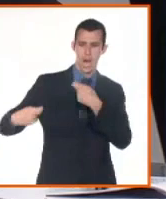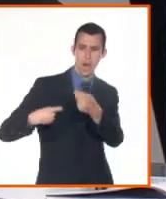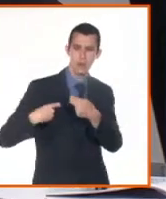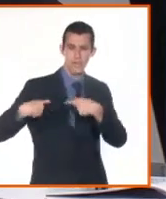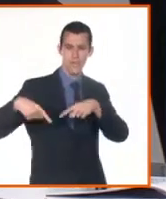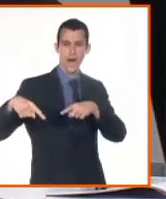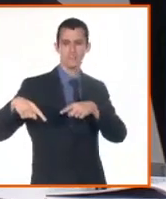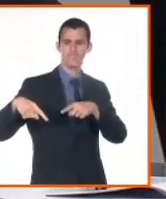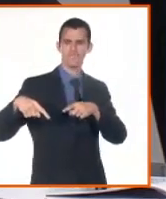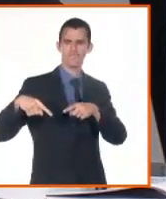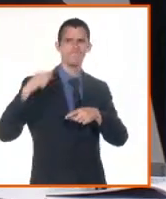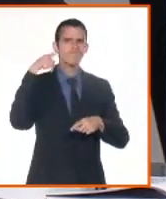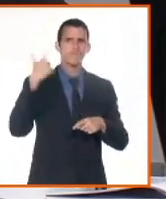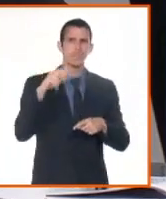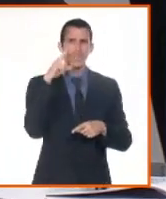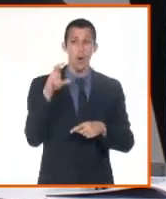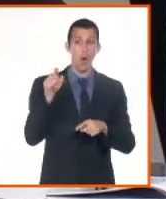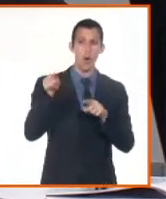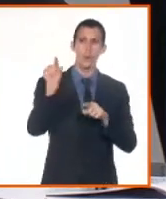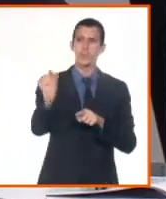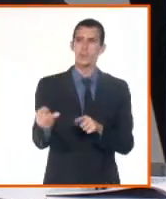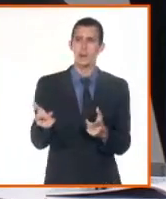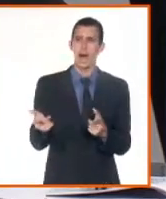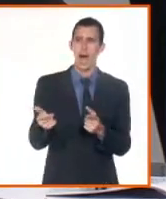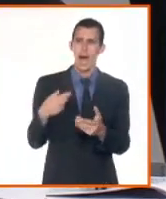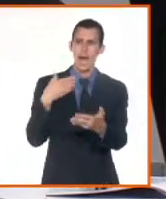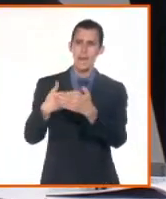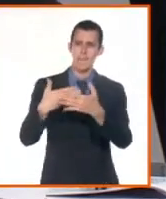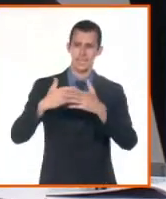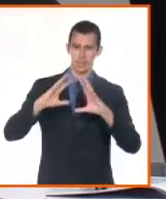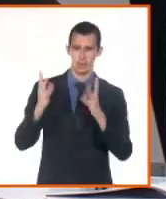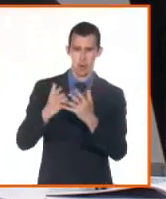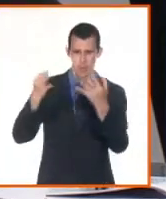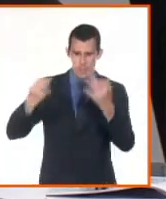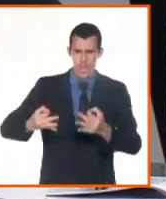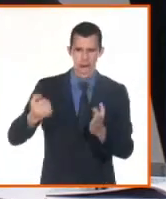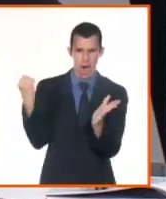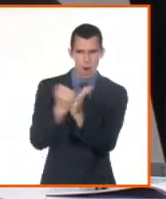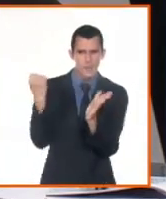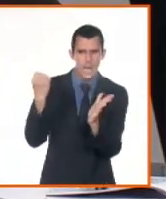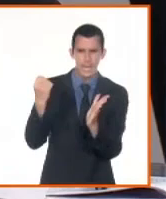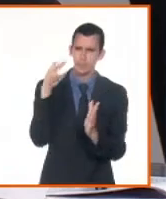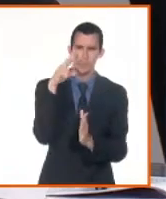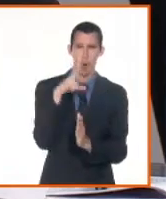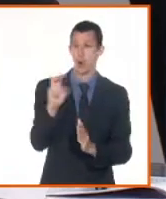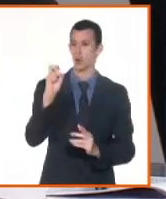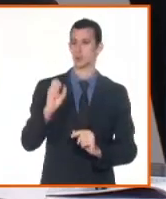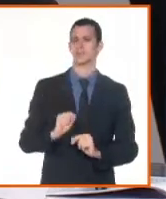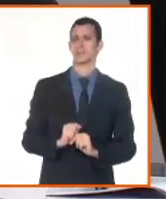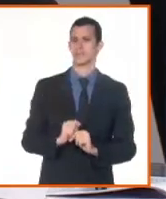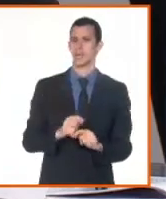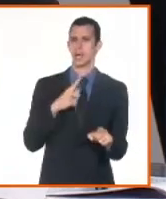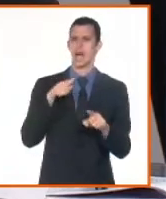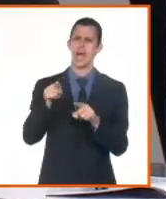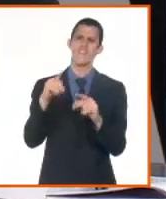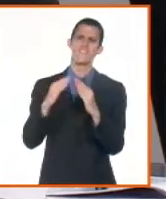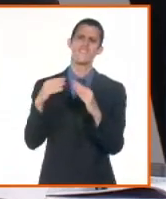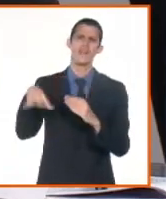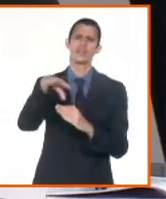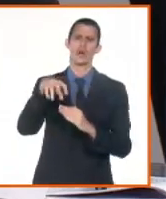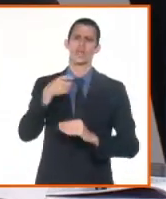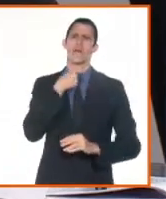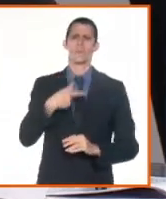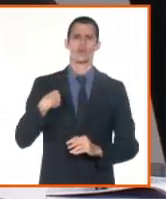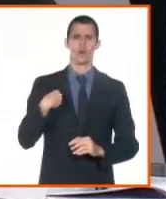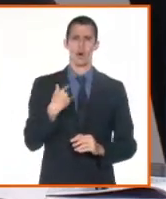interactuando con mi entidad, cuál es su domicilio social, dónde yo puedo hacer esa